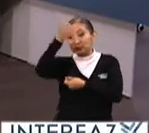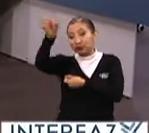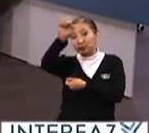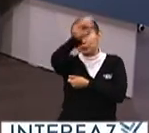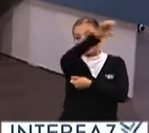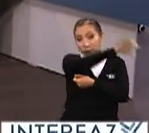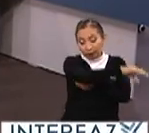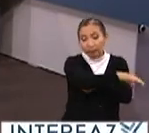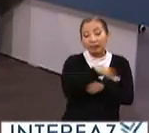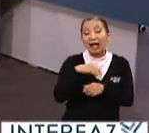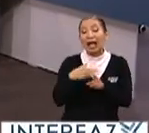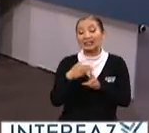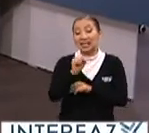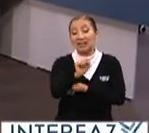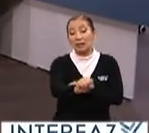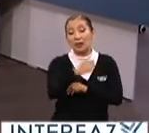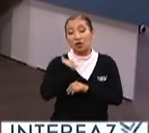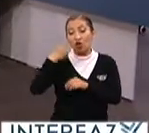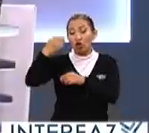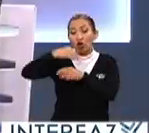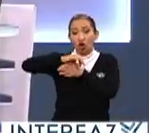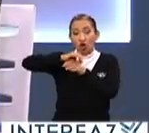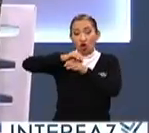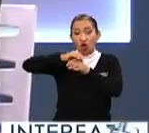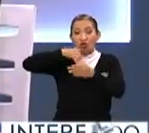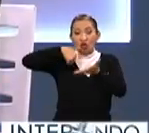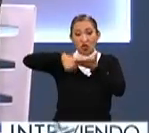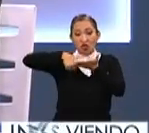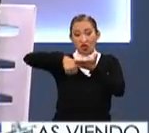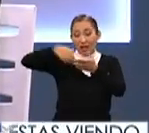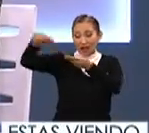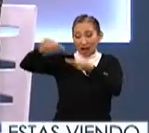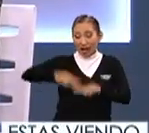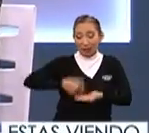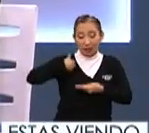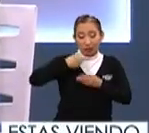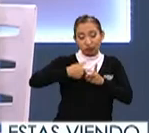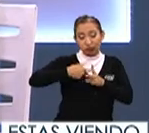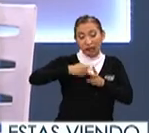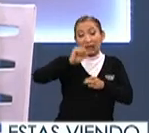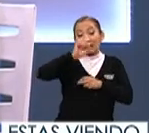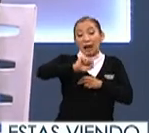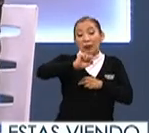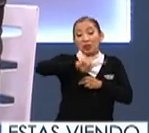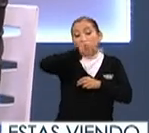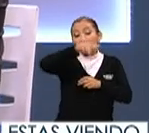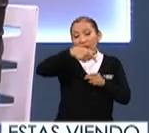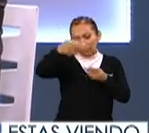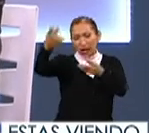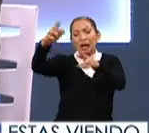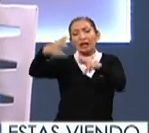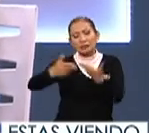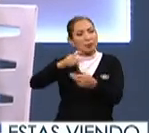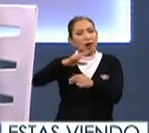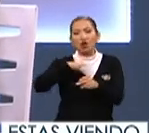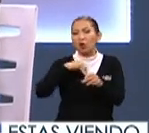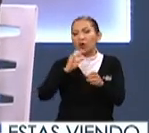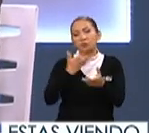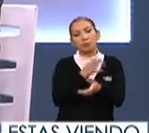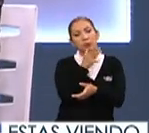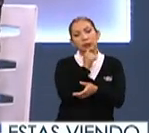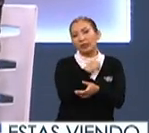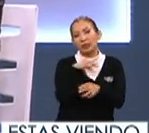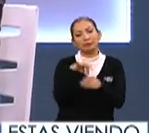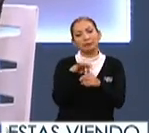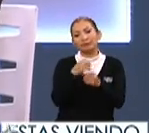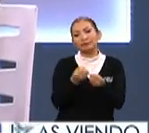mencionar que hasta el sábado se pueden recibir los sobres votos y van a poder ser contados. Después del sábado, aunque se van a recibir, pero ya no van a poder tener la